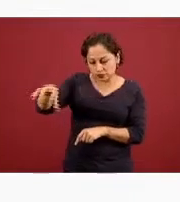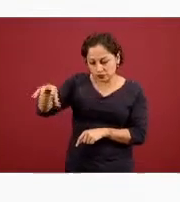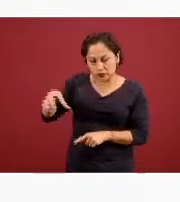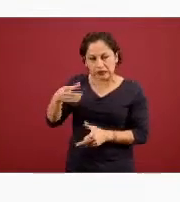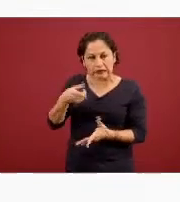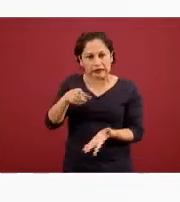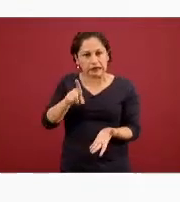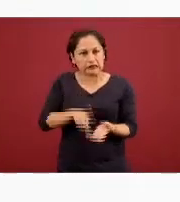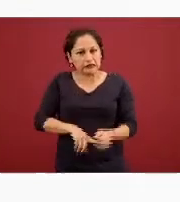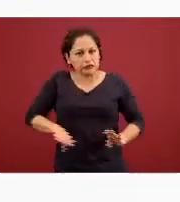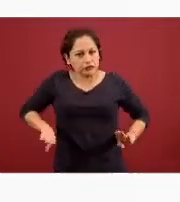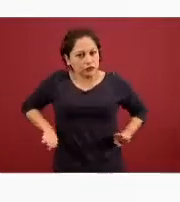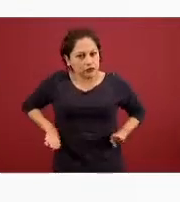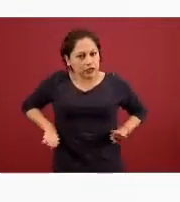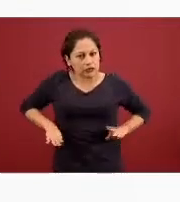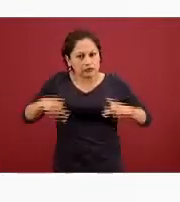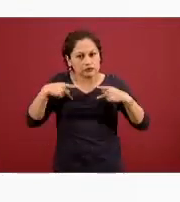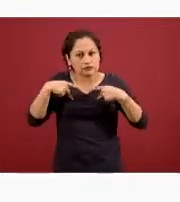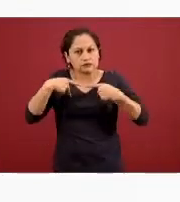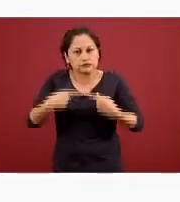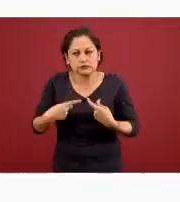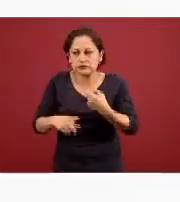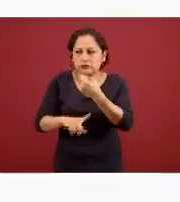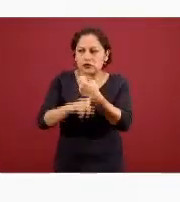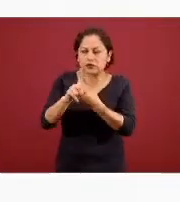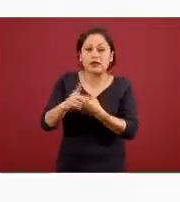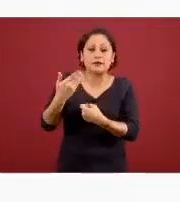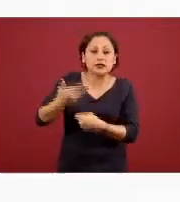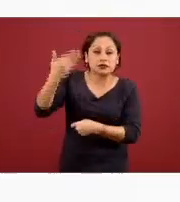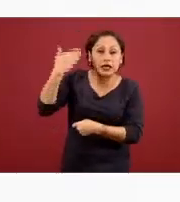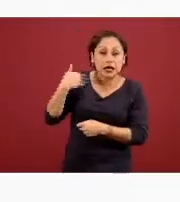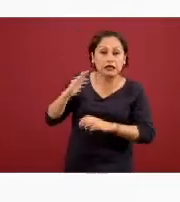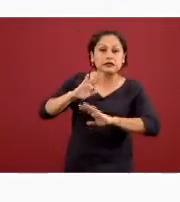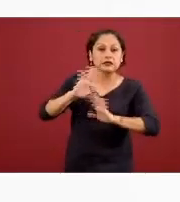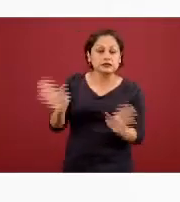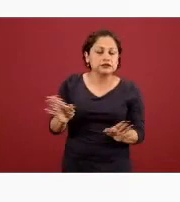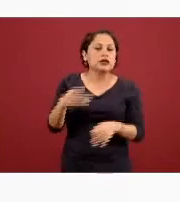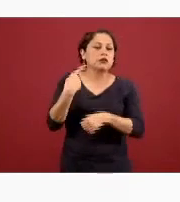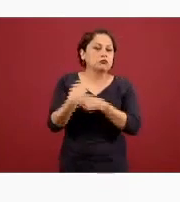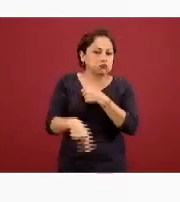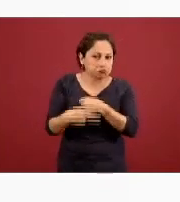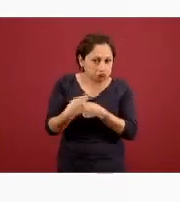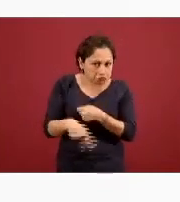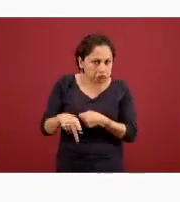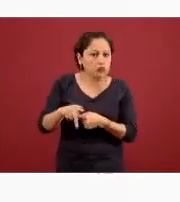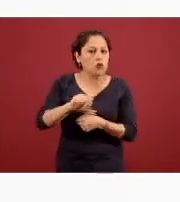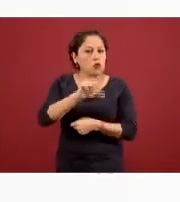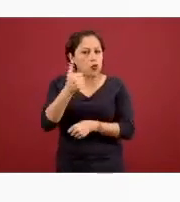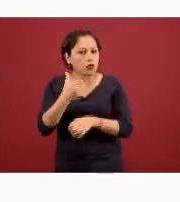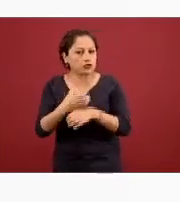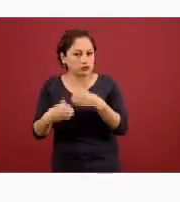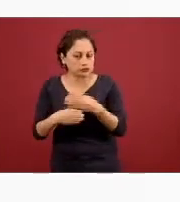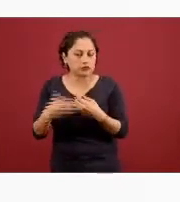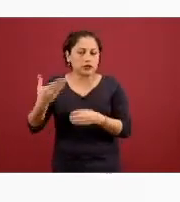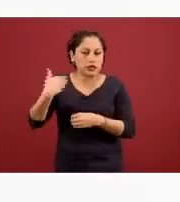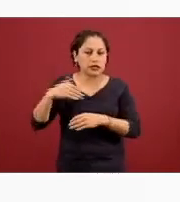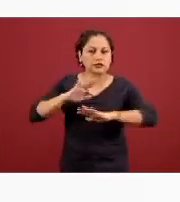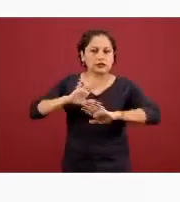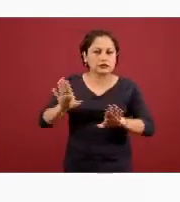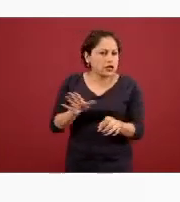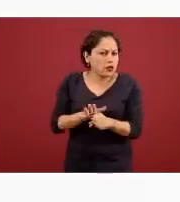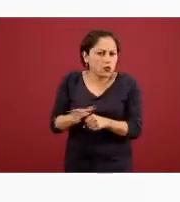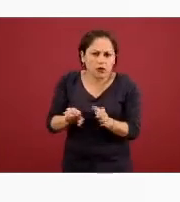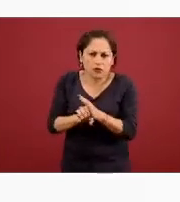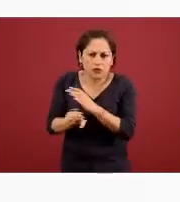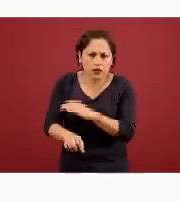incrementada para otro tipo de problemas tienen otros factores de riesgo que son comunes y tenemos a los pueblos indígenas a los pueblos